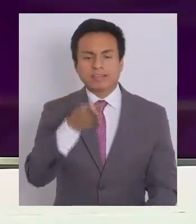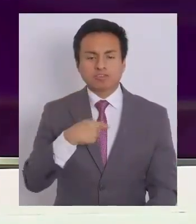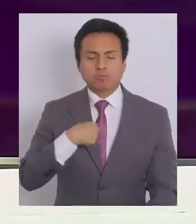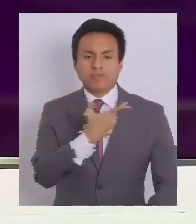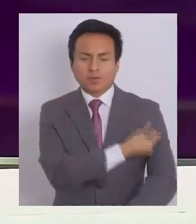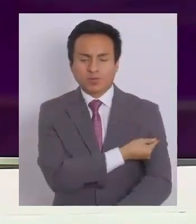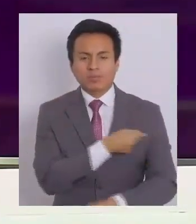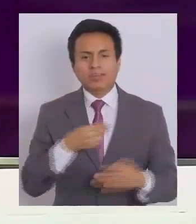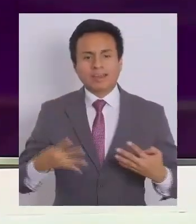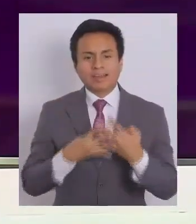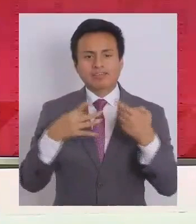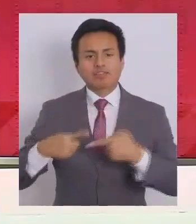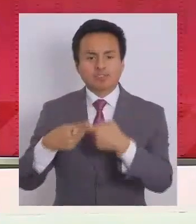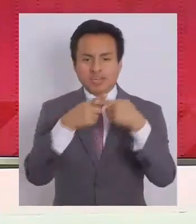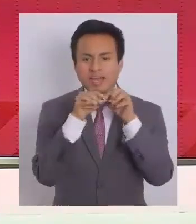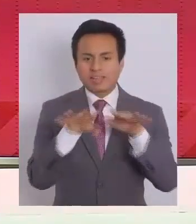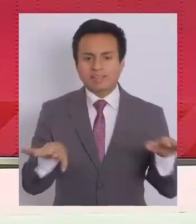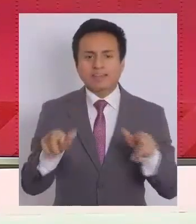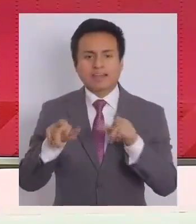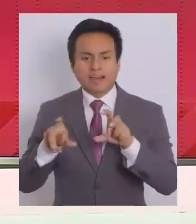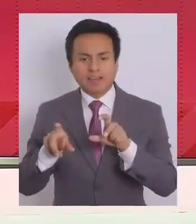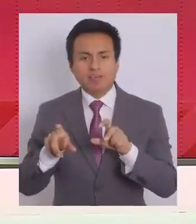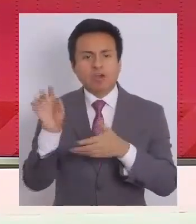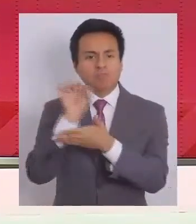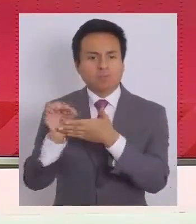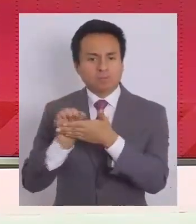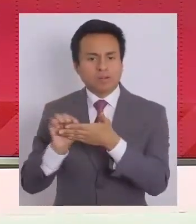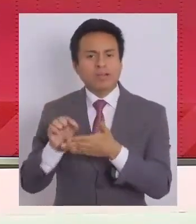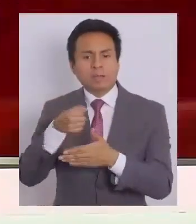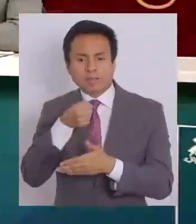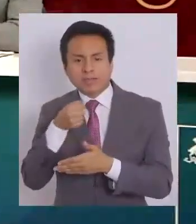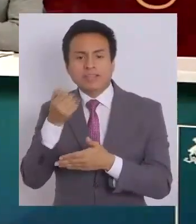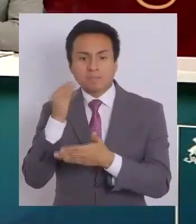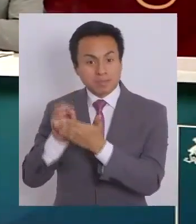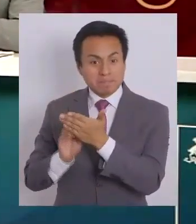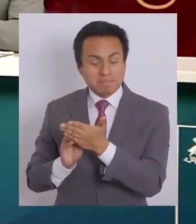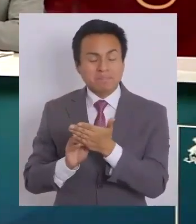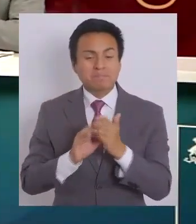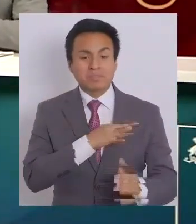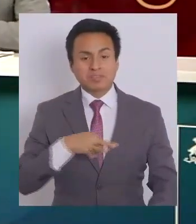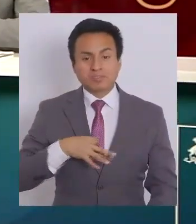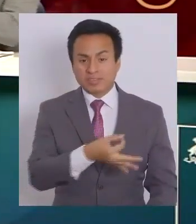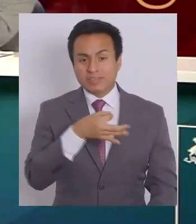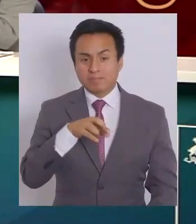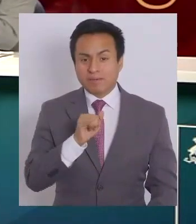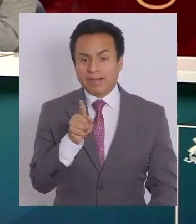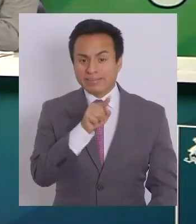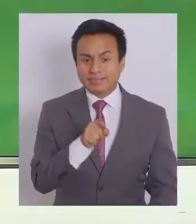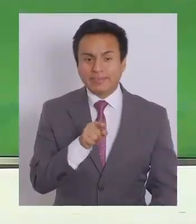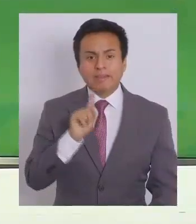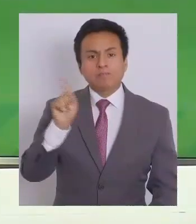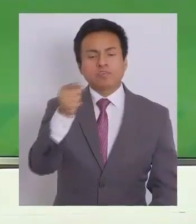que va a tener una activación de redes sociales, de radio y también de prensa escrita para luego, tal como decía el Ministro París, probablemente durante las